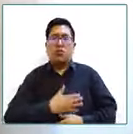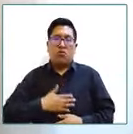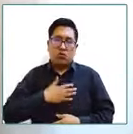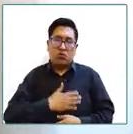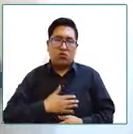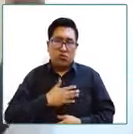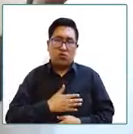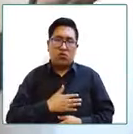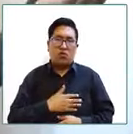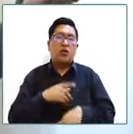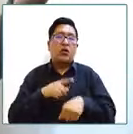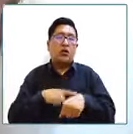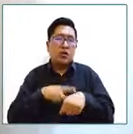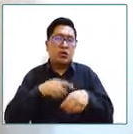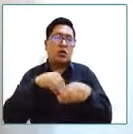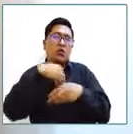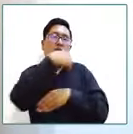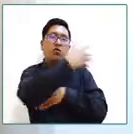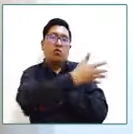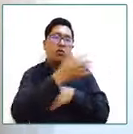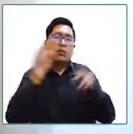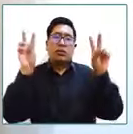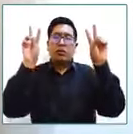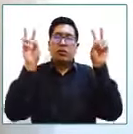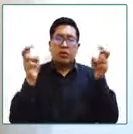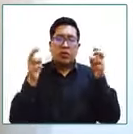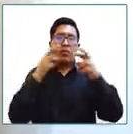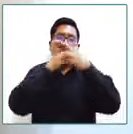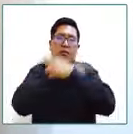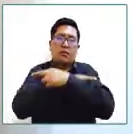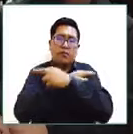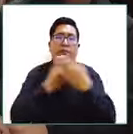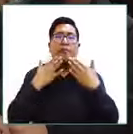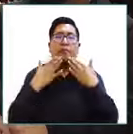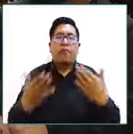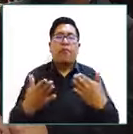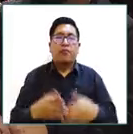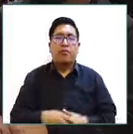acompañarnos a la parte posterior para tener un refrigerio gracias